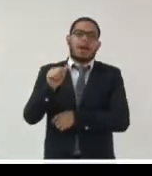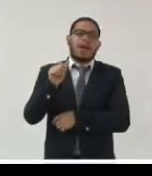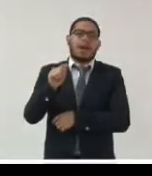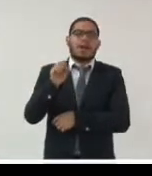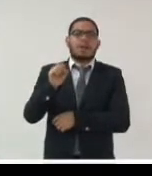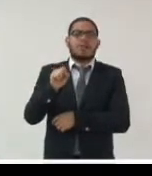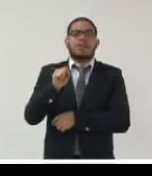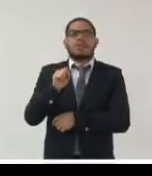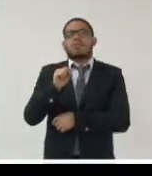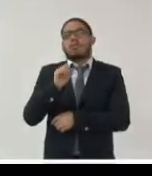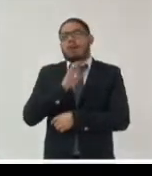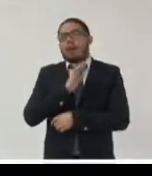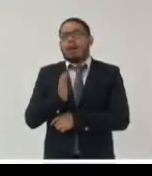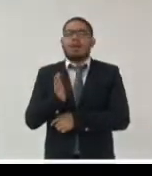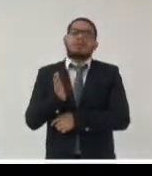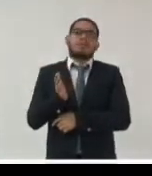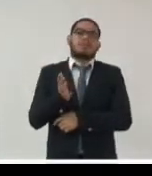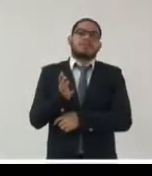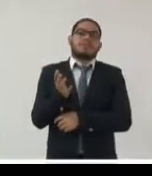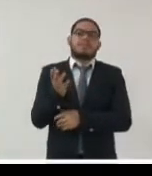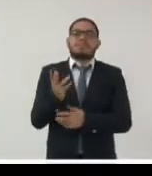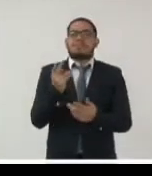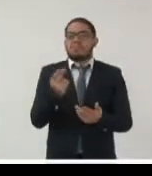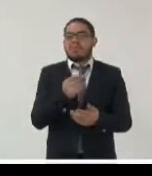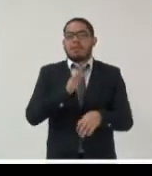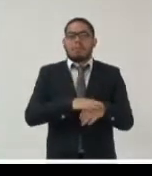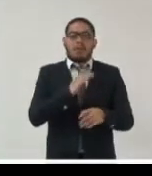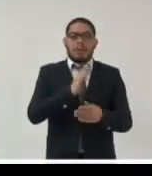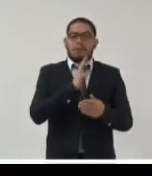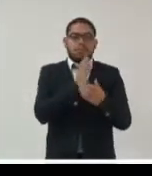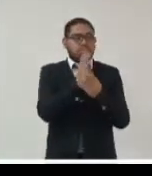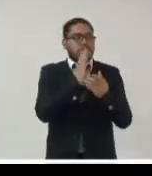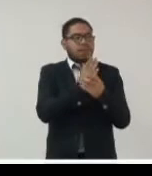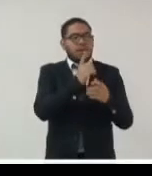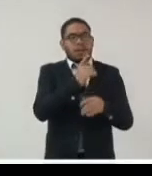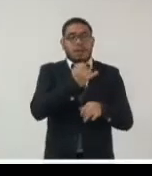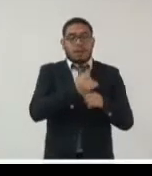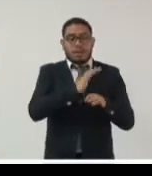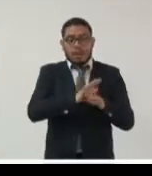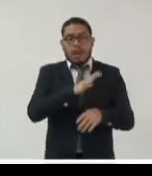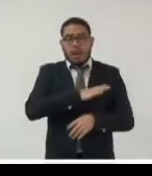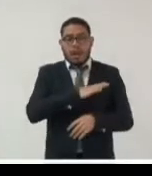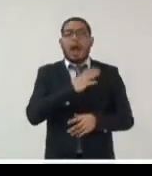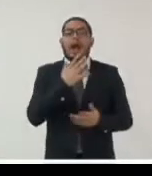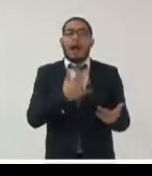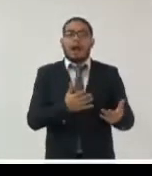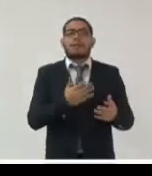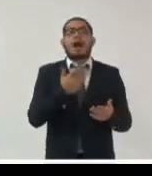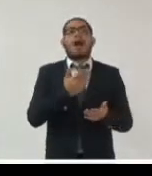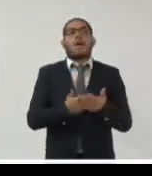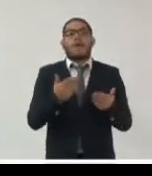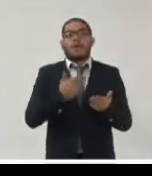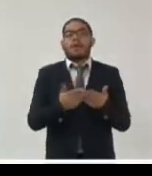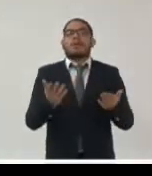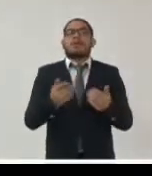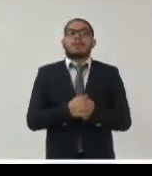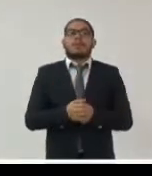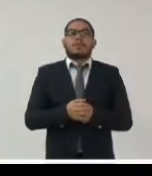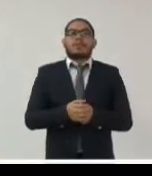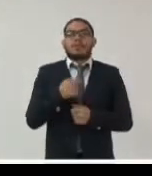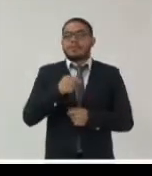y que no se necesitaba más archivar porque era información ahora es un imperativo